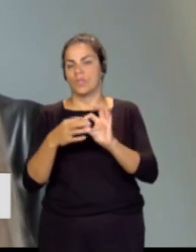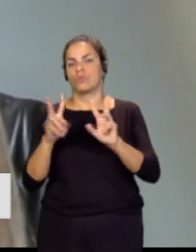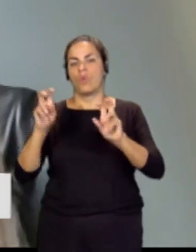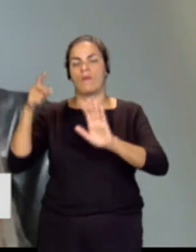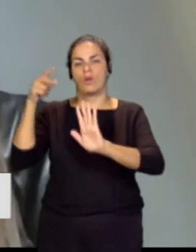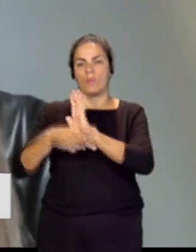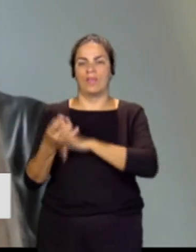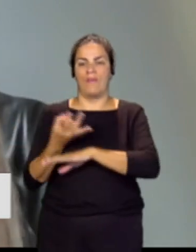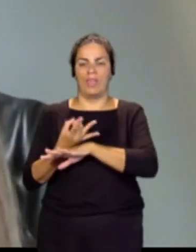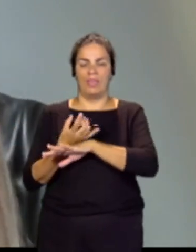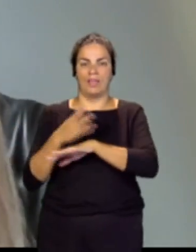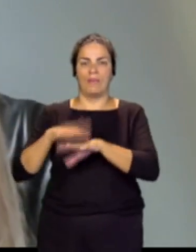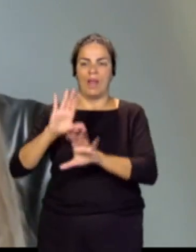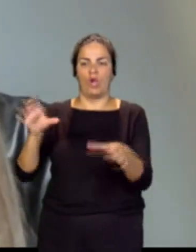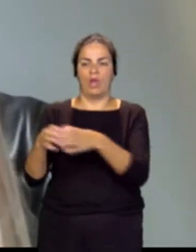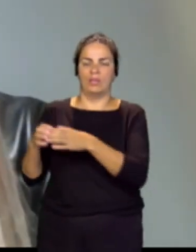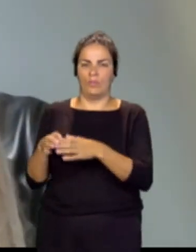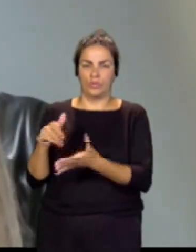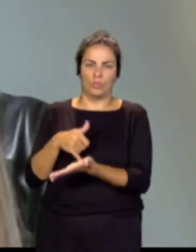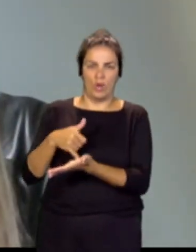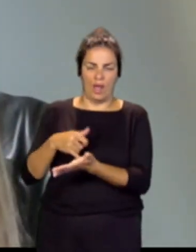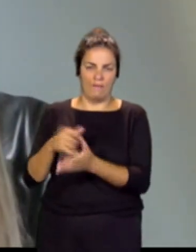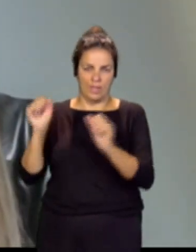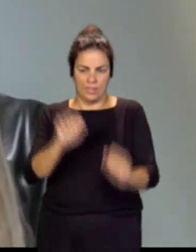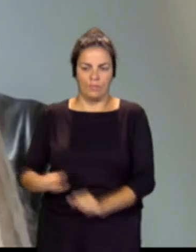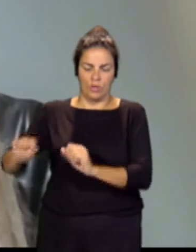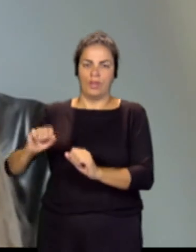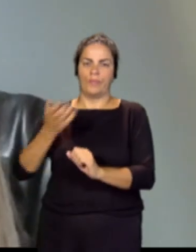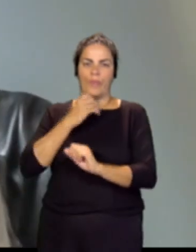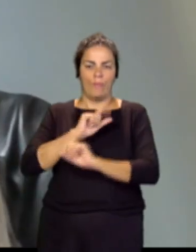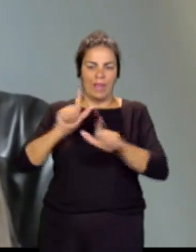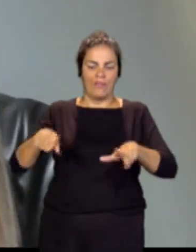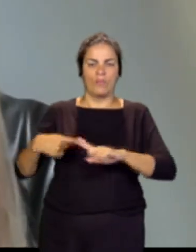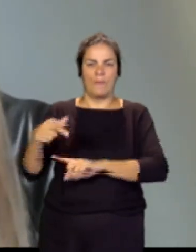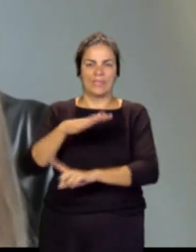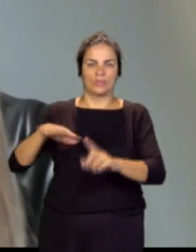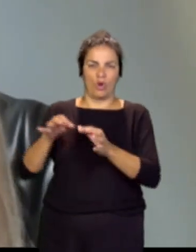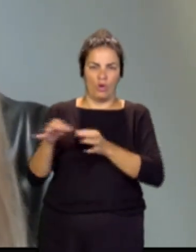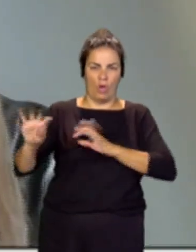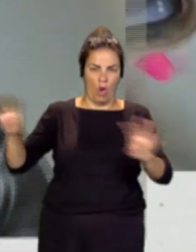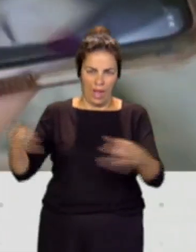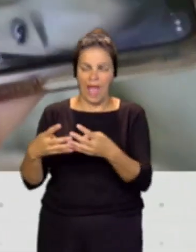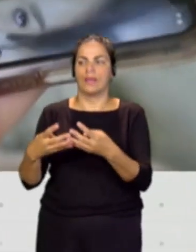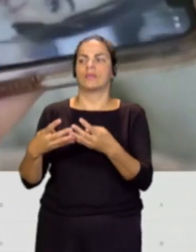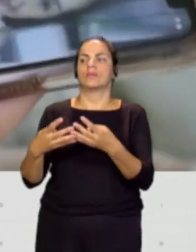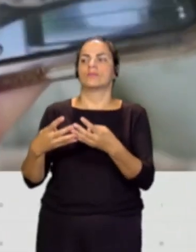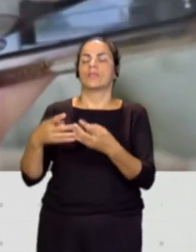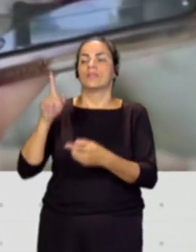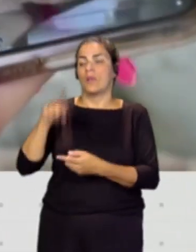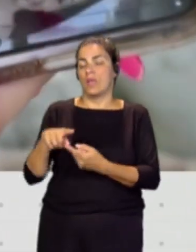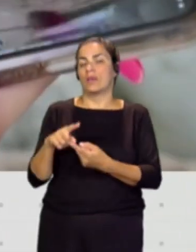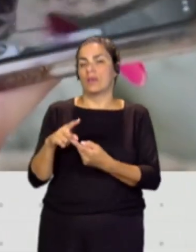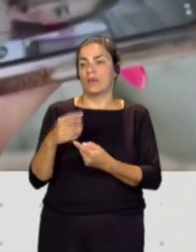protección de los colectivos vulnerables en plataformas y entornos online, con una serie de previsiones también que estaba en la propia